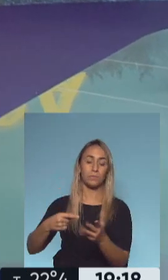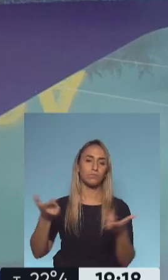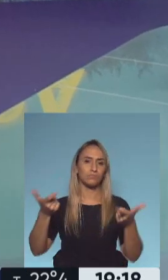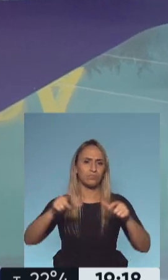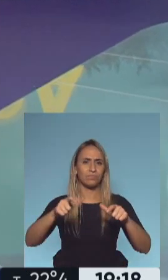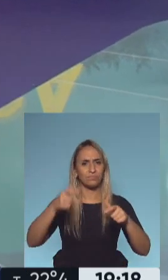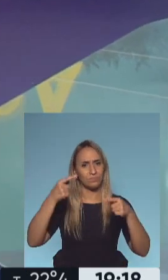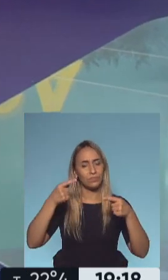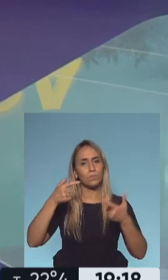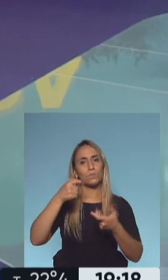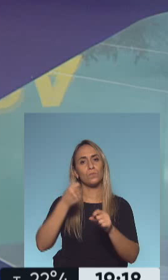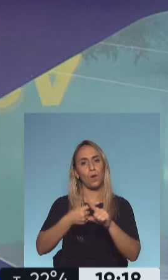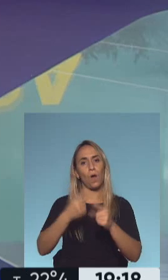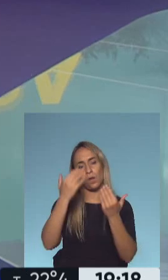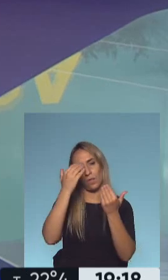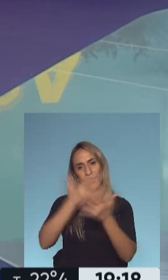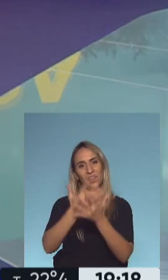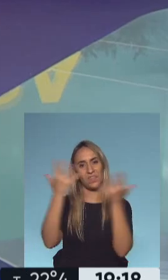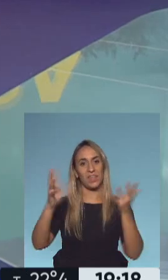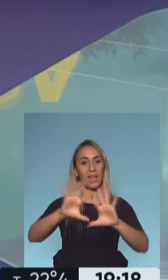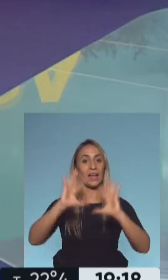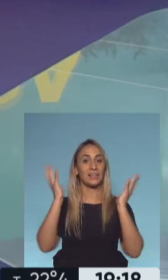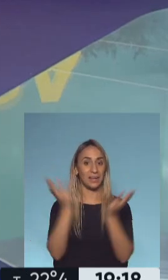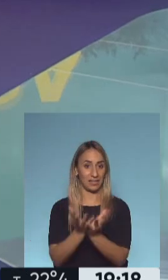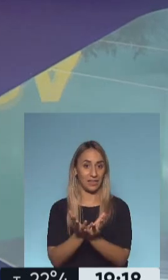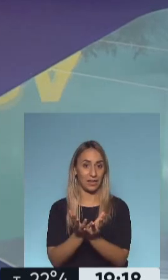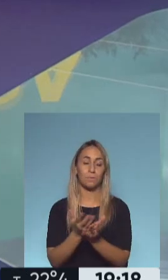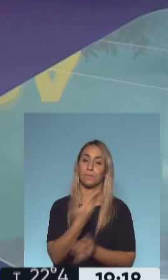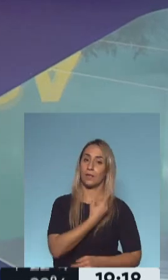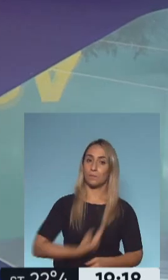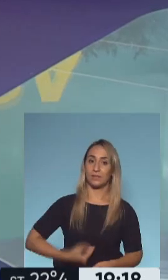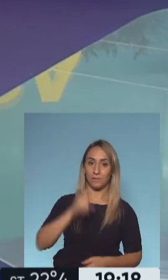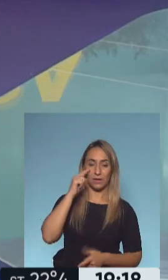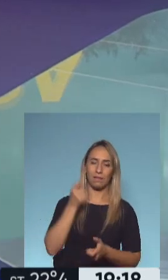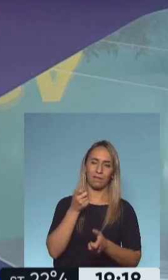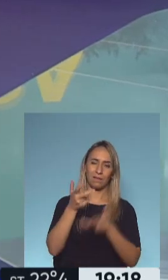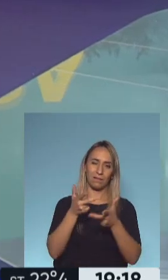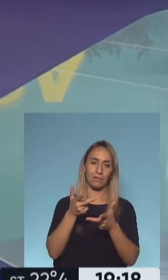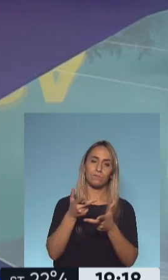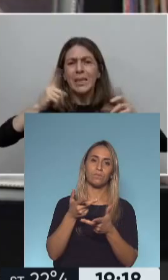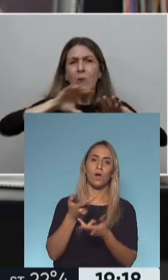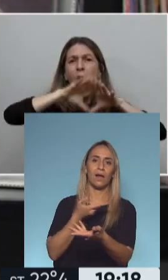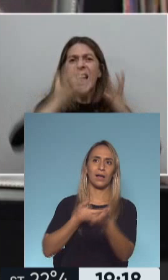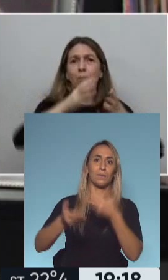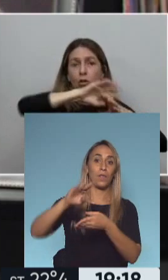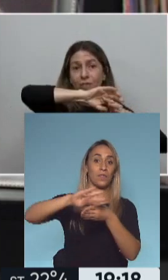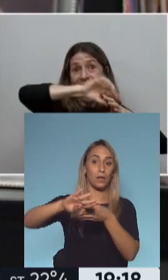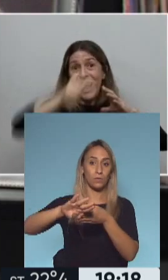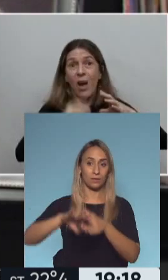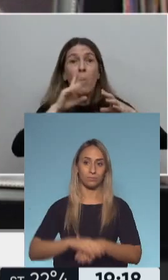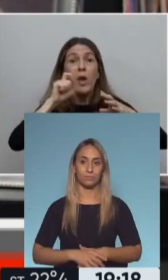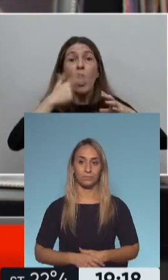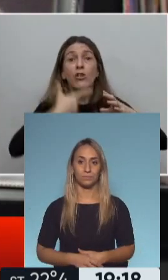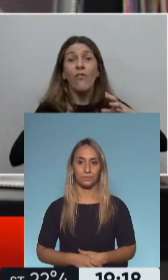de la Tierra. Además, el presidente argentino insistió con un canje de deuda por acción climática. Es ahora o